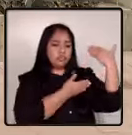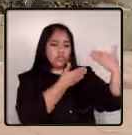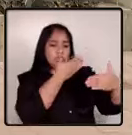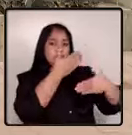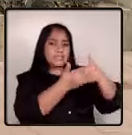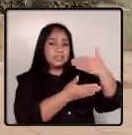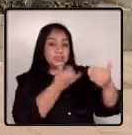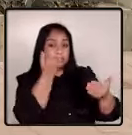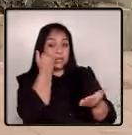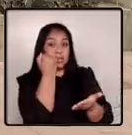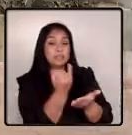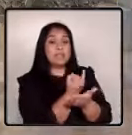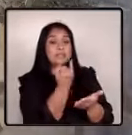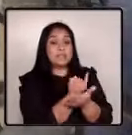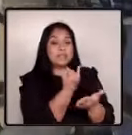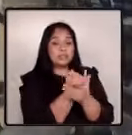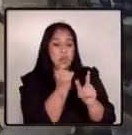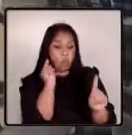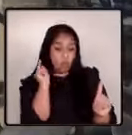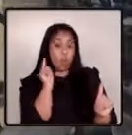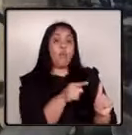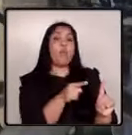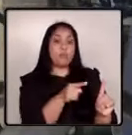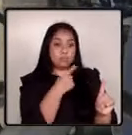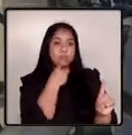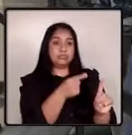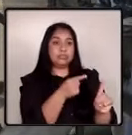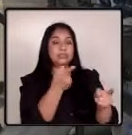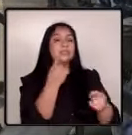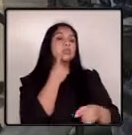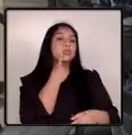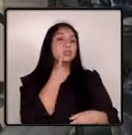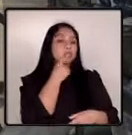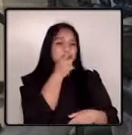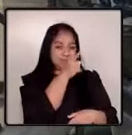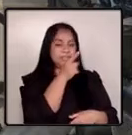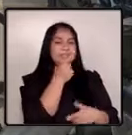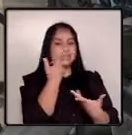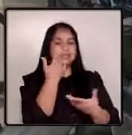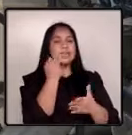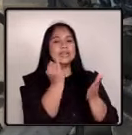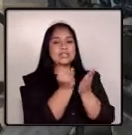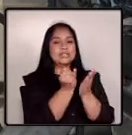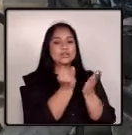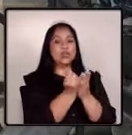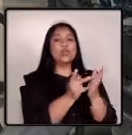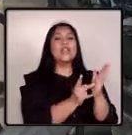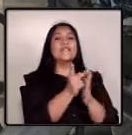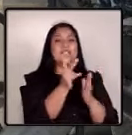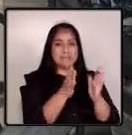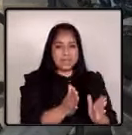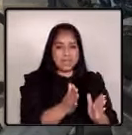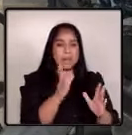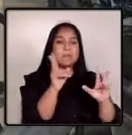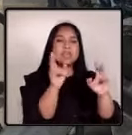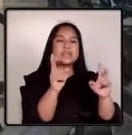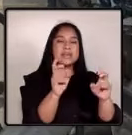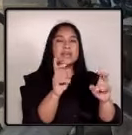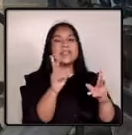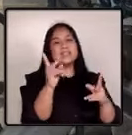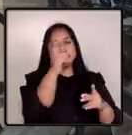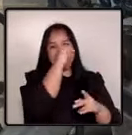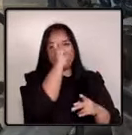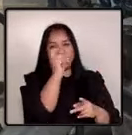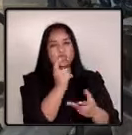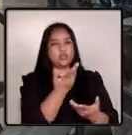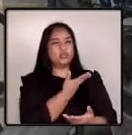de investigación contra las, en ese momento, las autoridades del Instituto de la Víctima por tema de plazas, fantasmas y otras